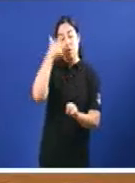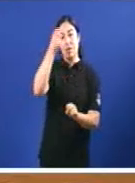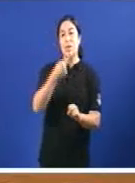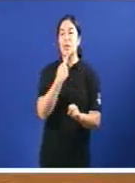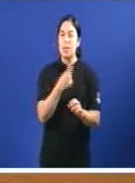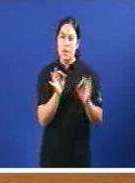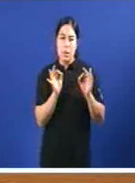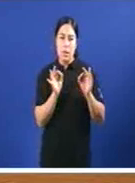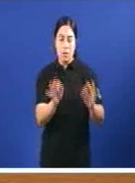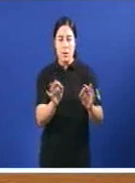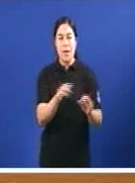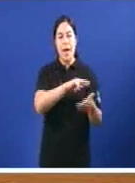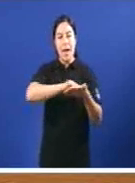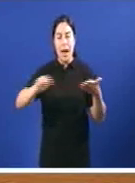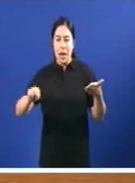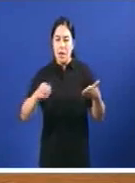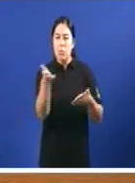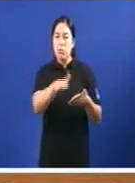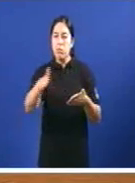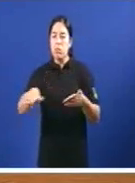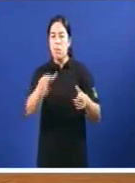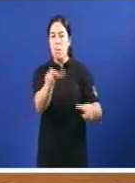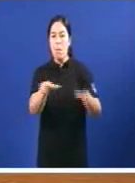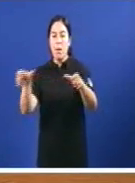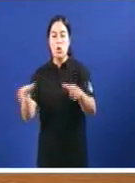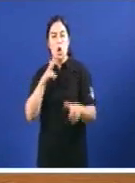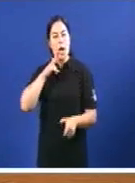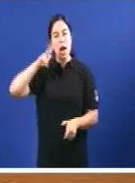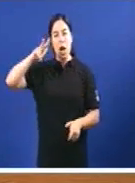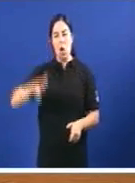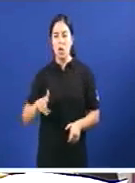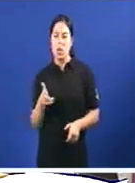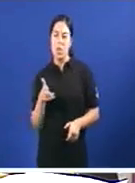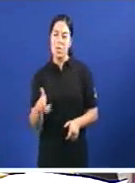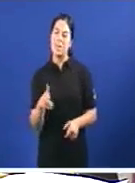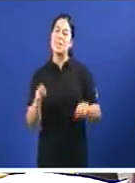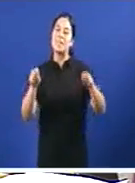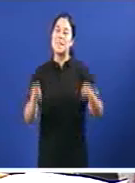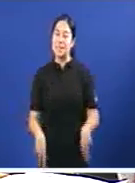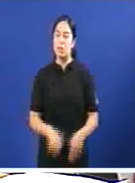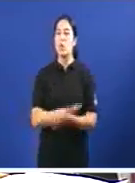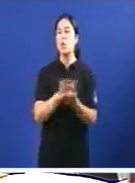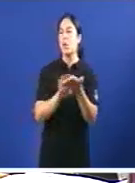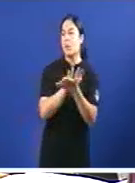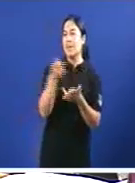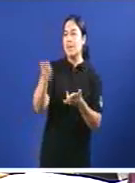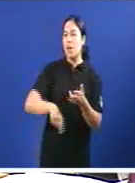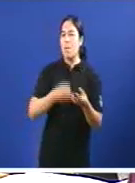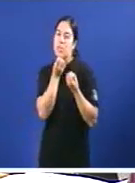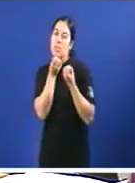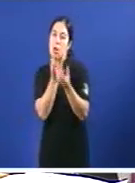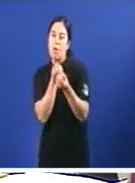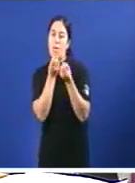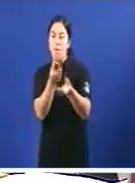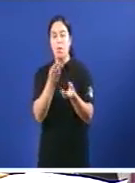Galicia morren as persoas Sin ter reconhecidos os seus dereitos Voulle falar tamén do informe do